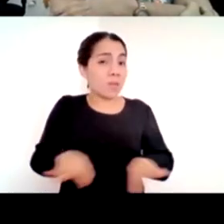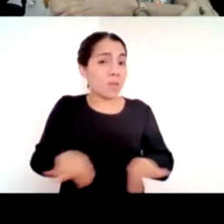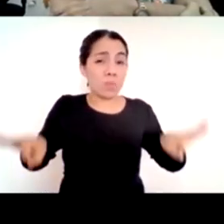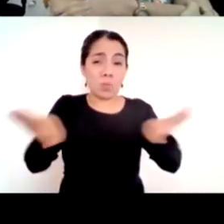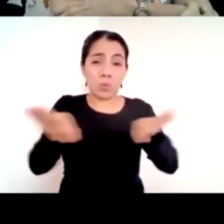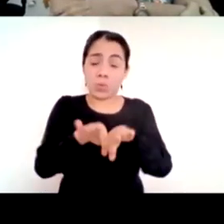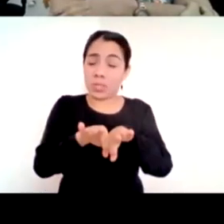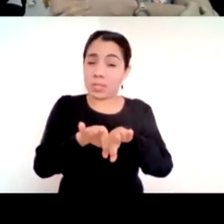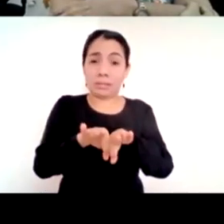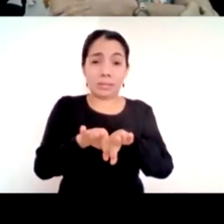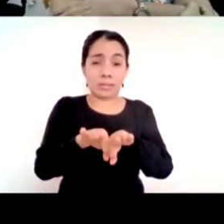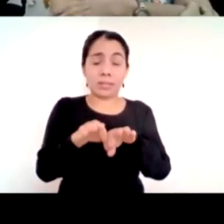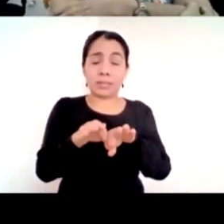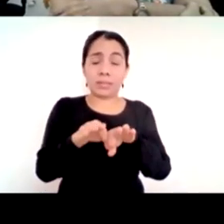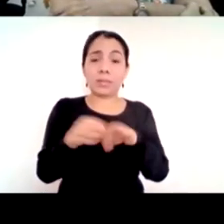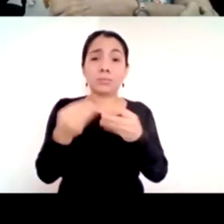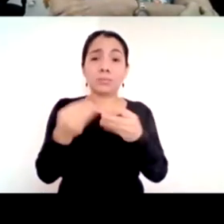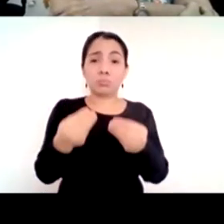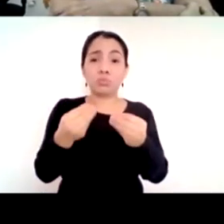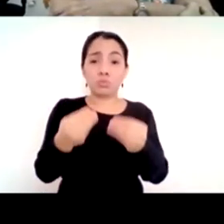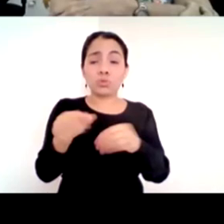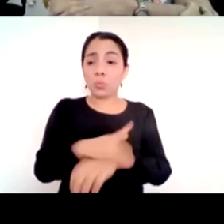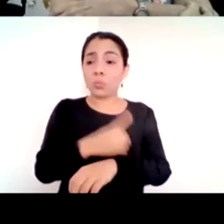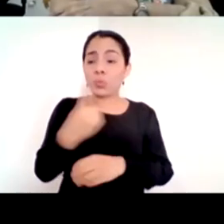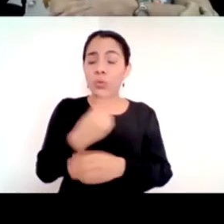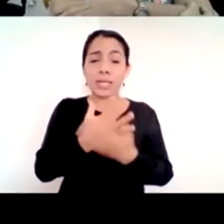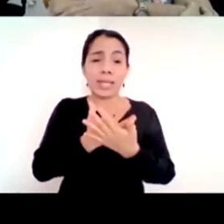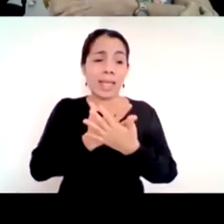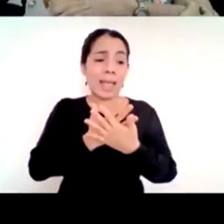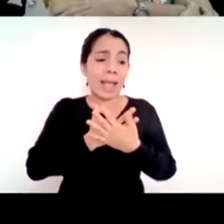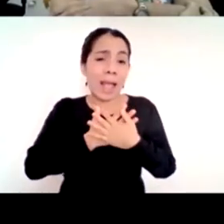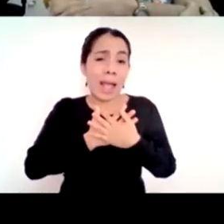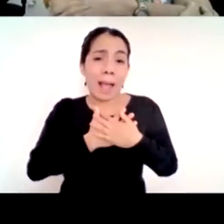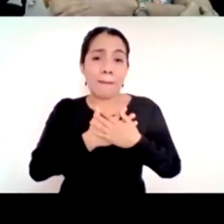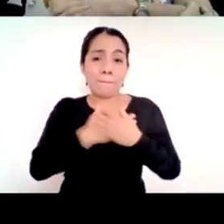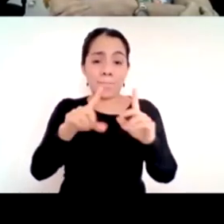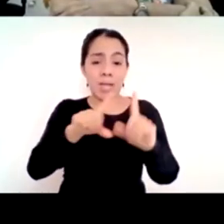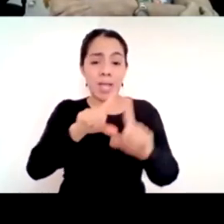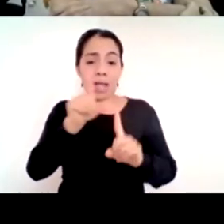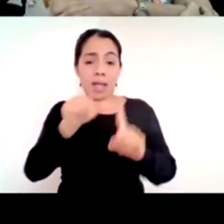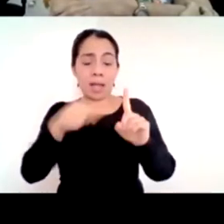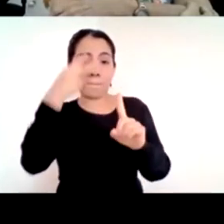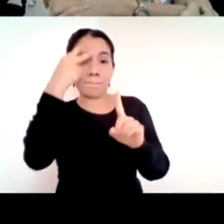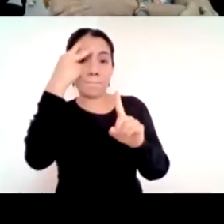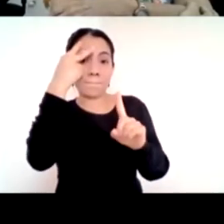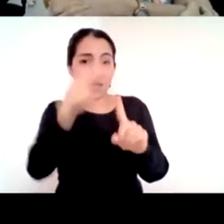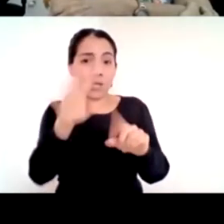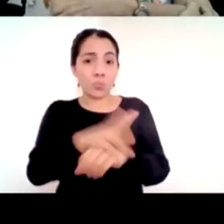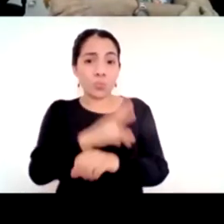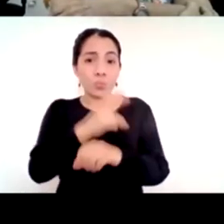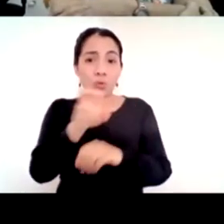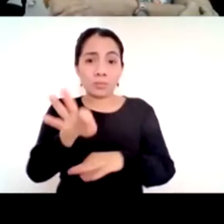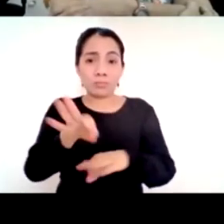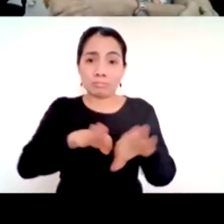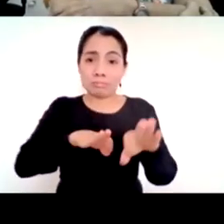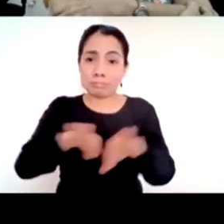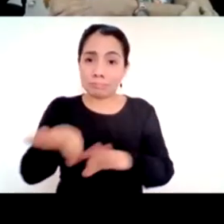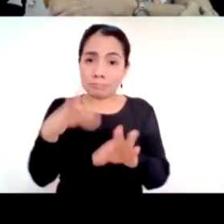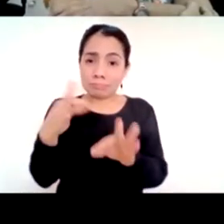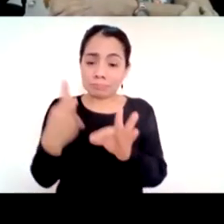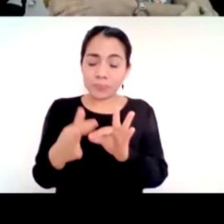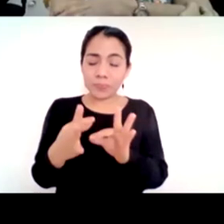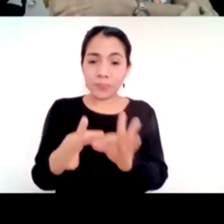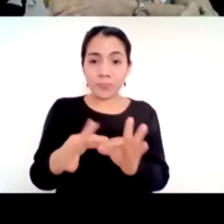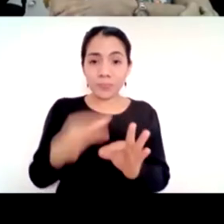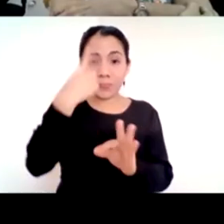que ama profundamente a su país y yo solo quiero mencionar lo que estoy leyendo